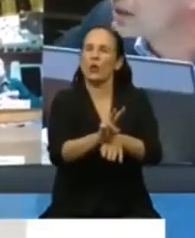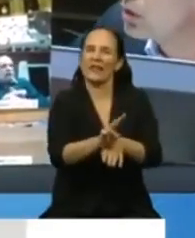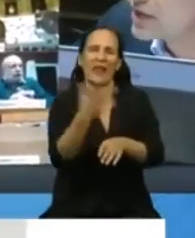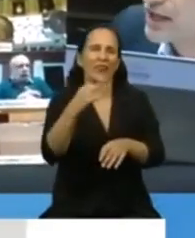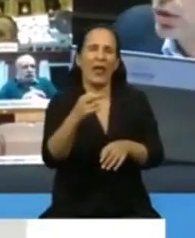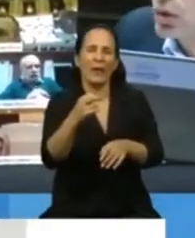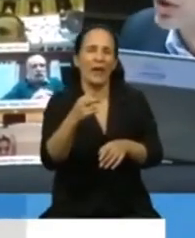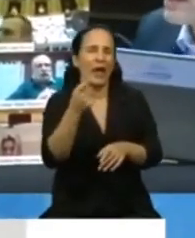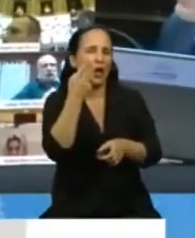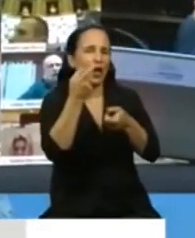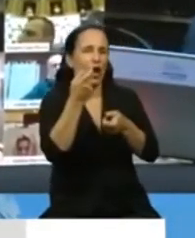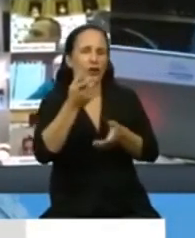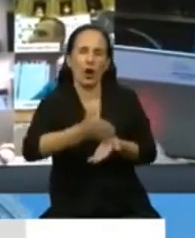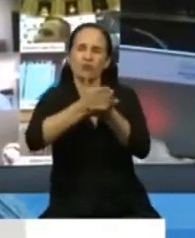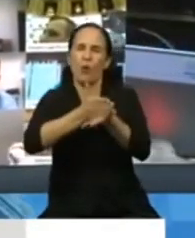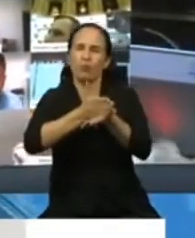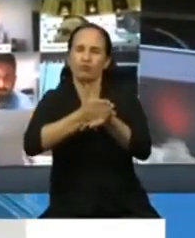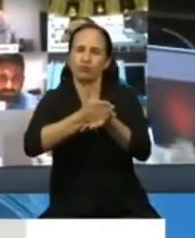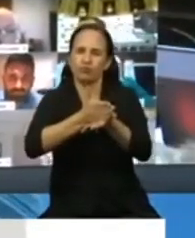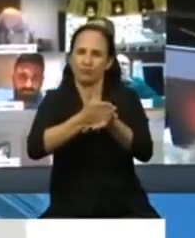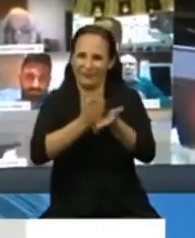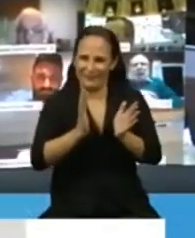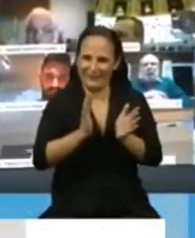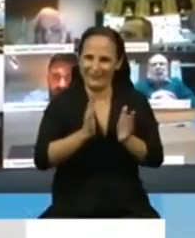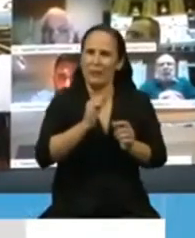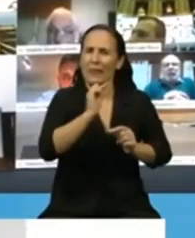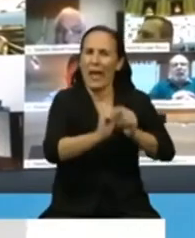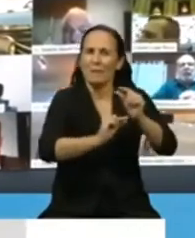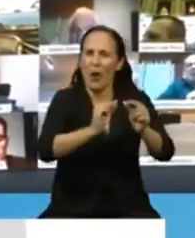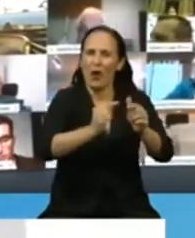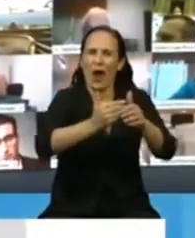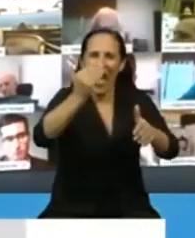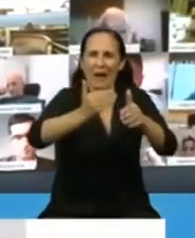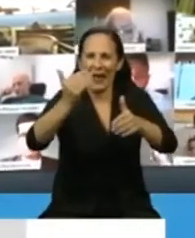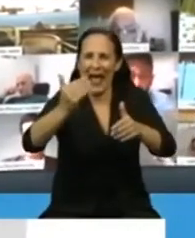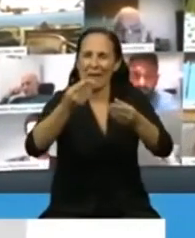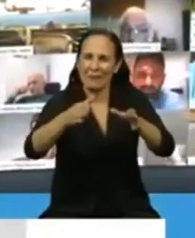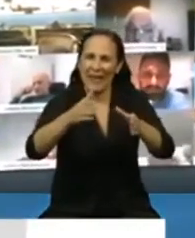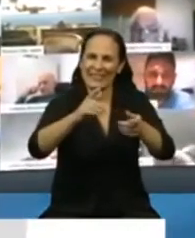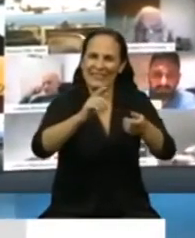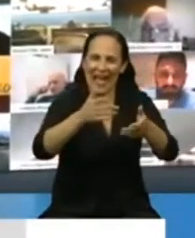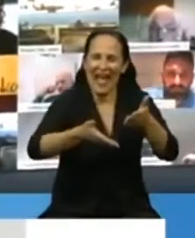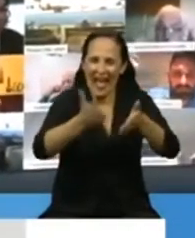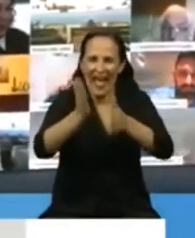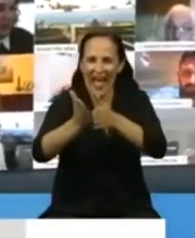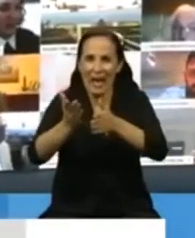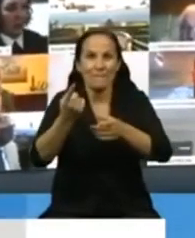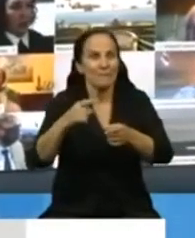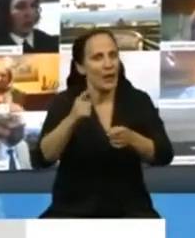levantando por el cuidado de los trabajadores para no promover una